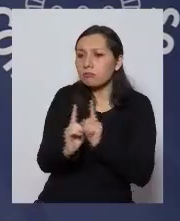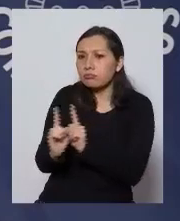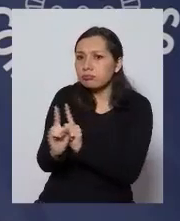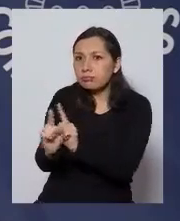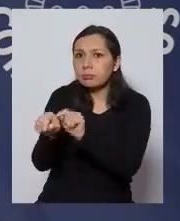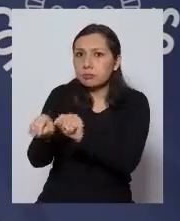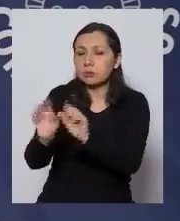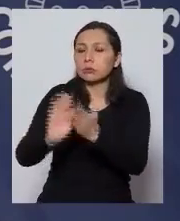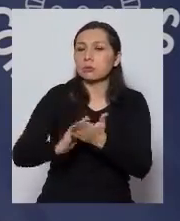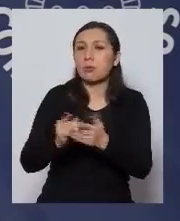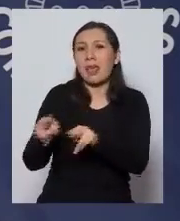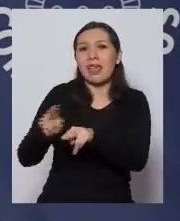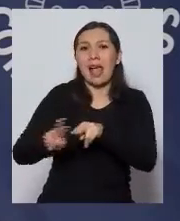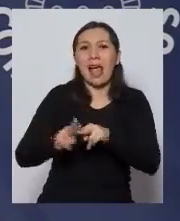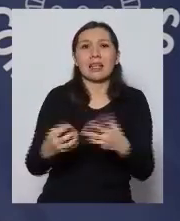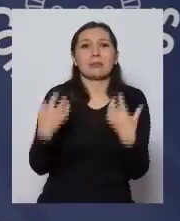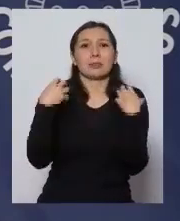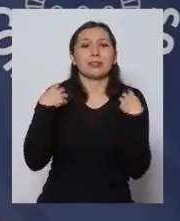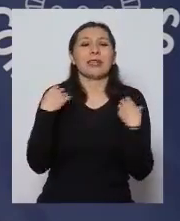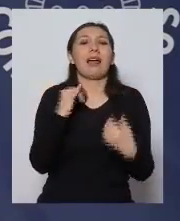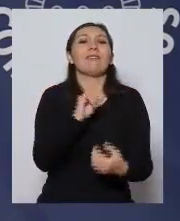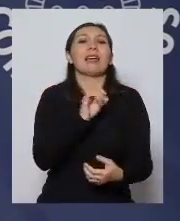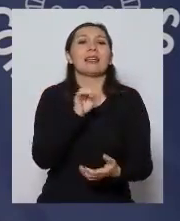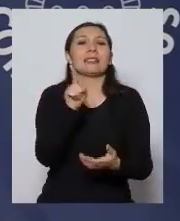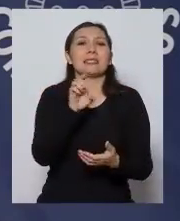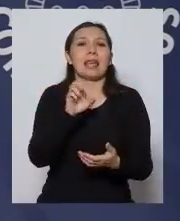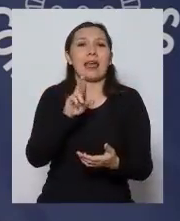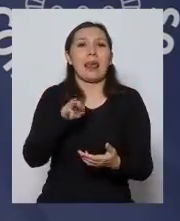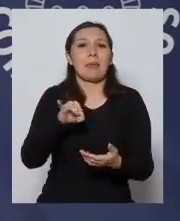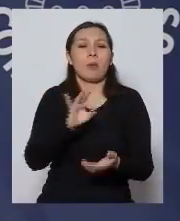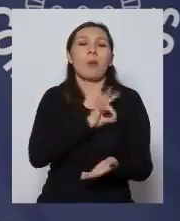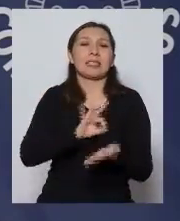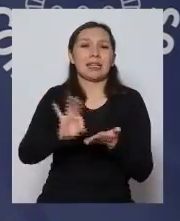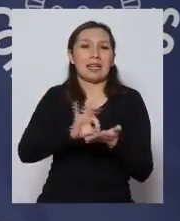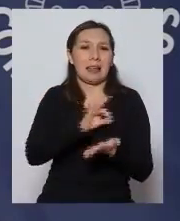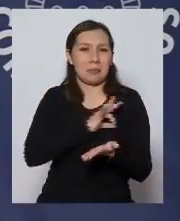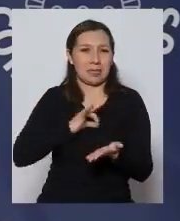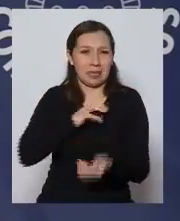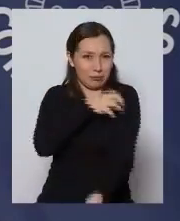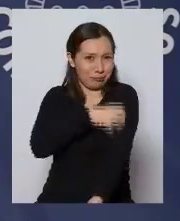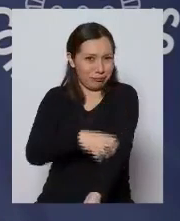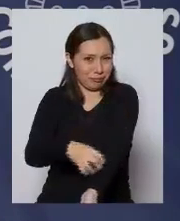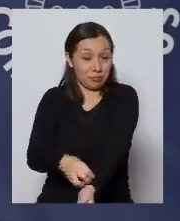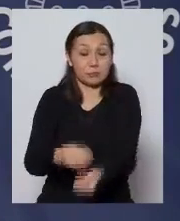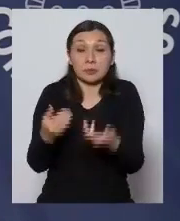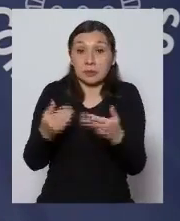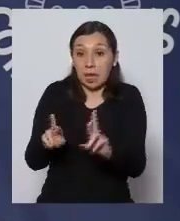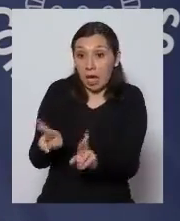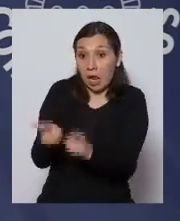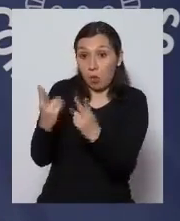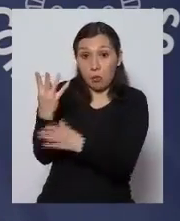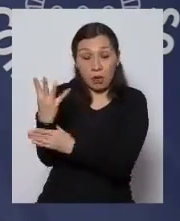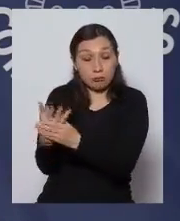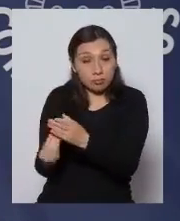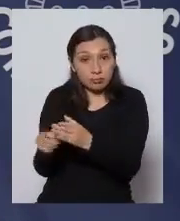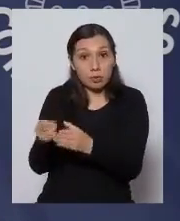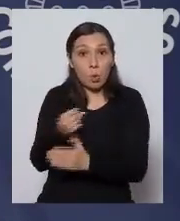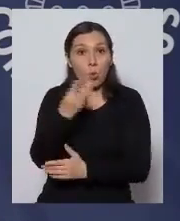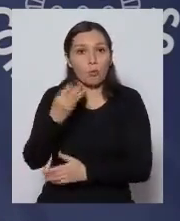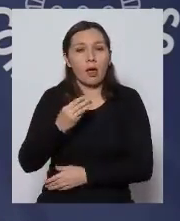en fin respecto al número de casos ya recuperados quiero